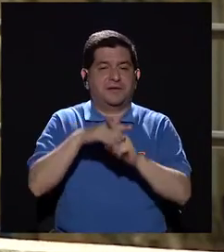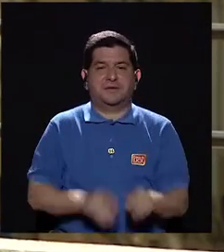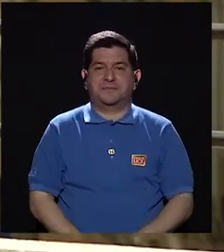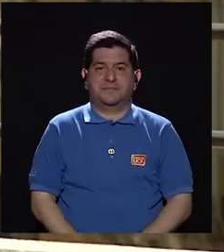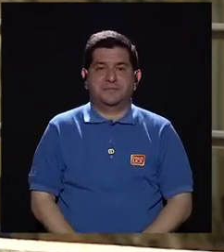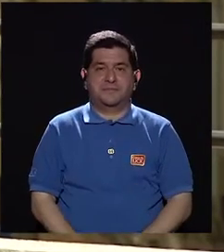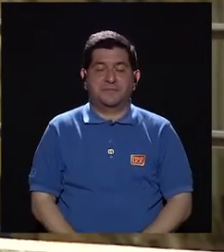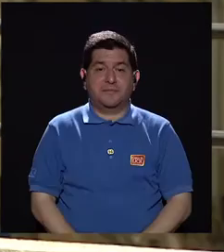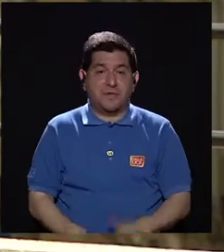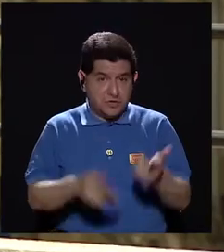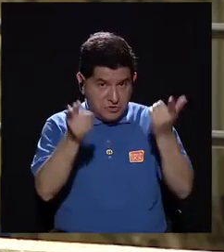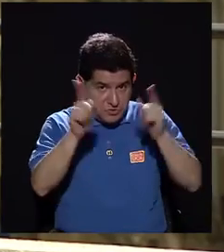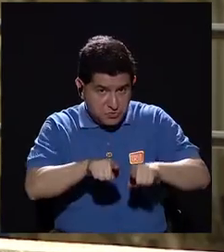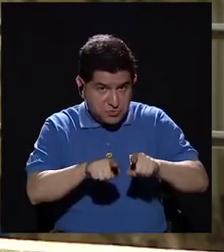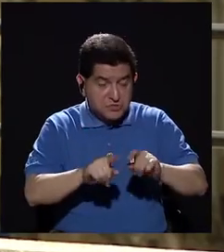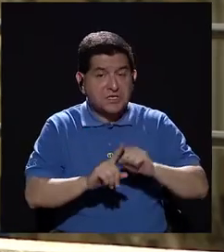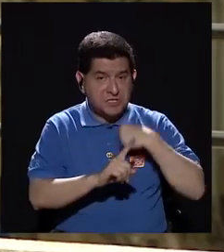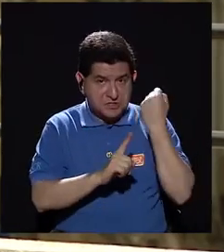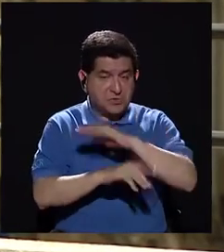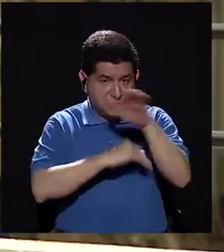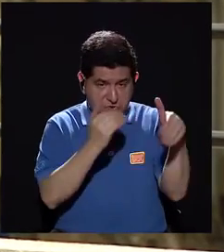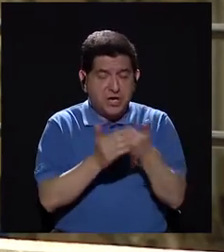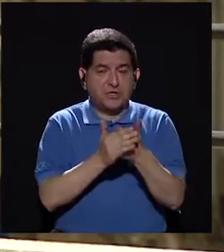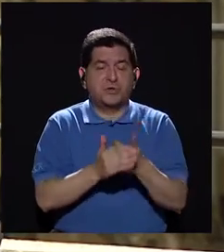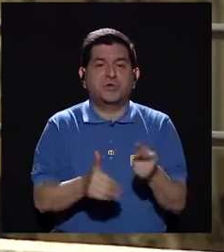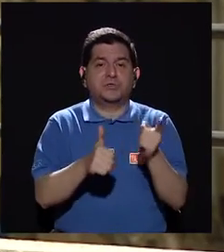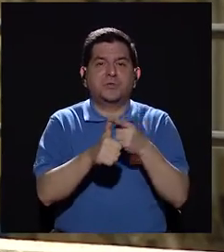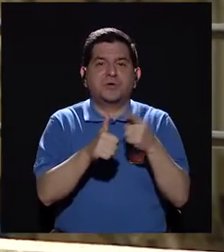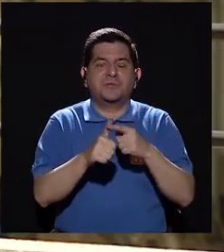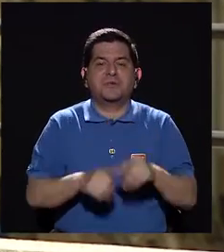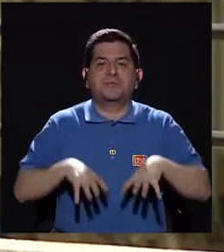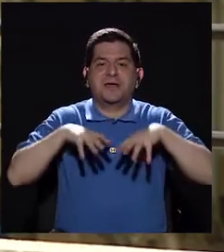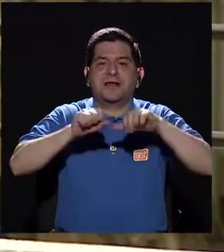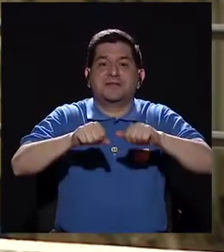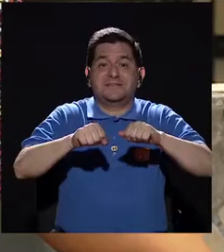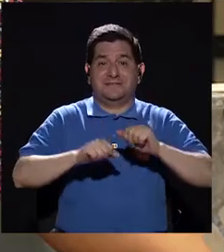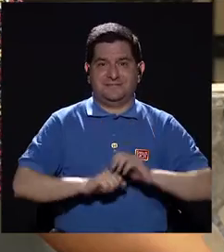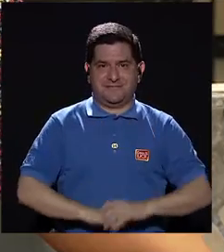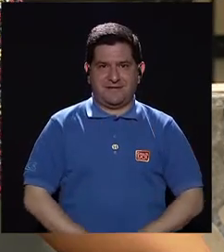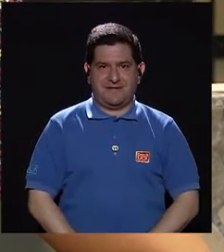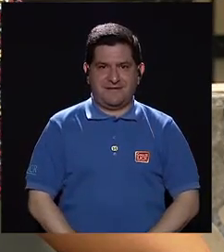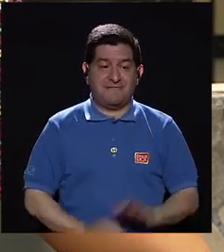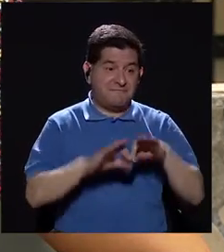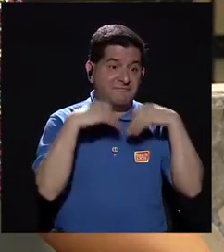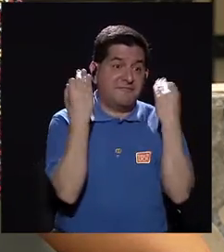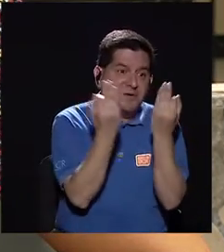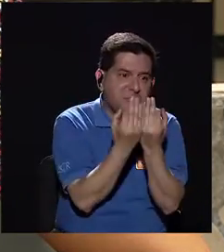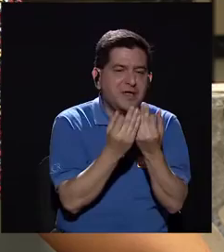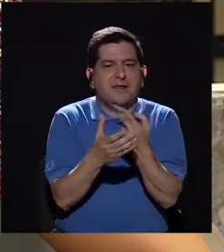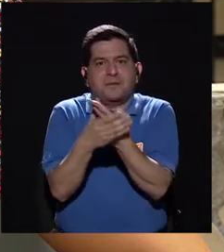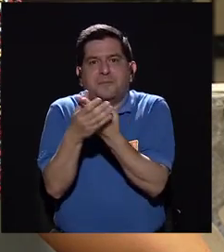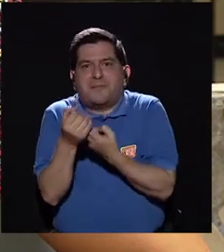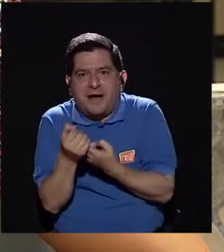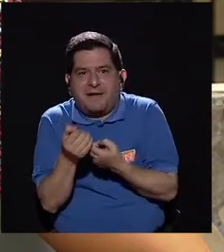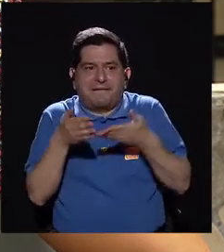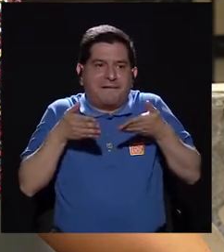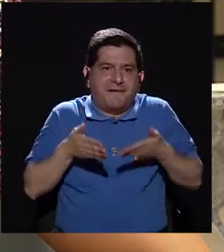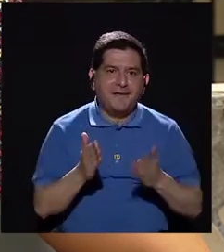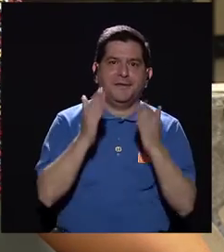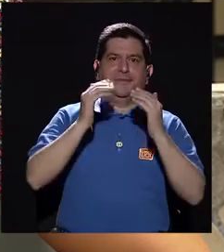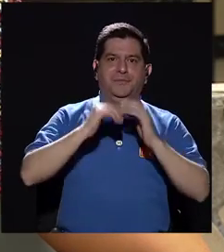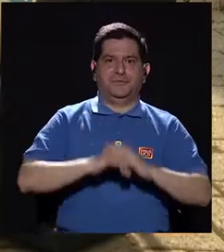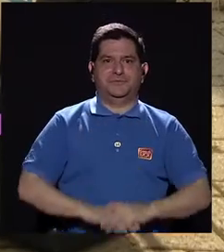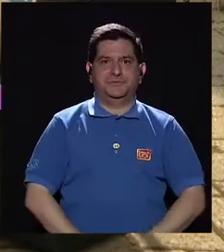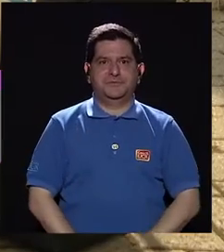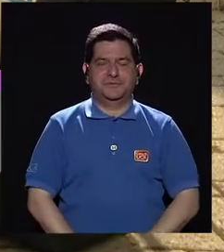Por ejemplo, aquí no nos ha pasado alguna situación en la primera cita, con nuestra familia, con nuestra pareja, con nuestros